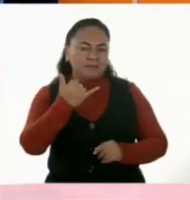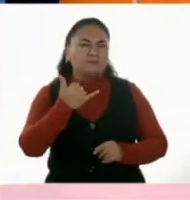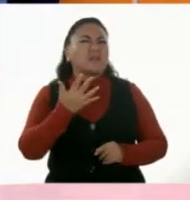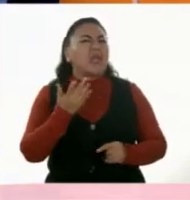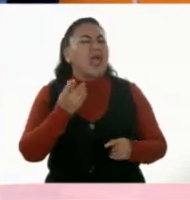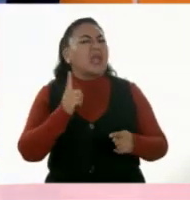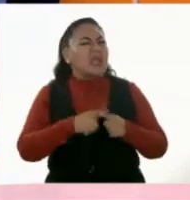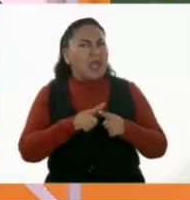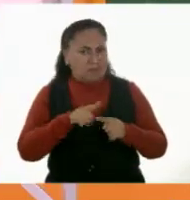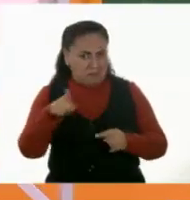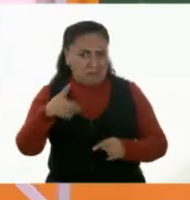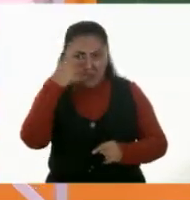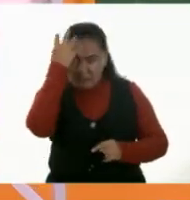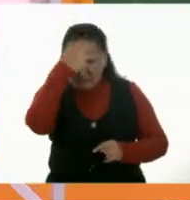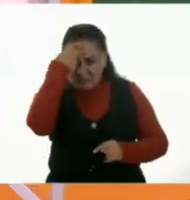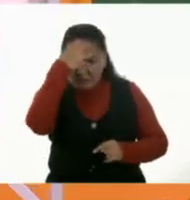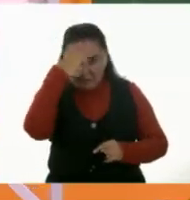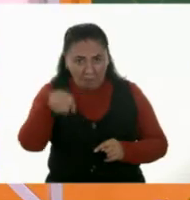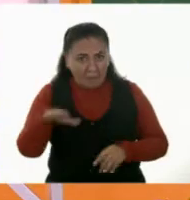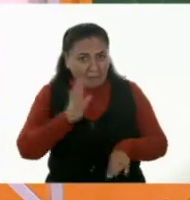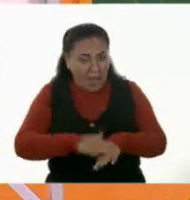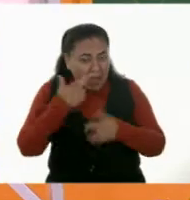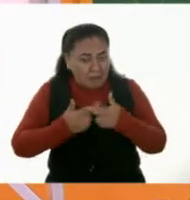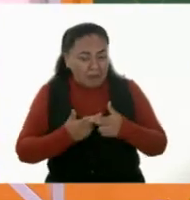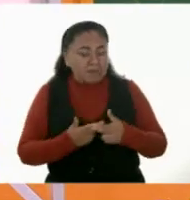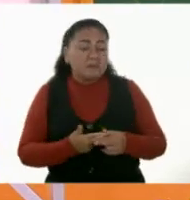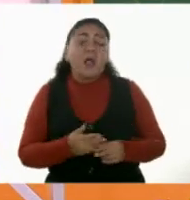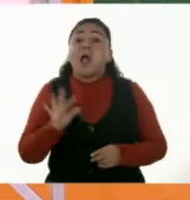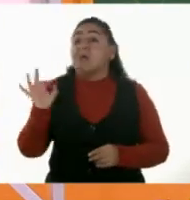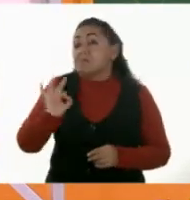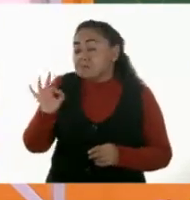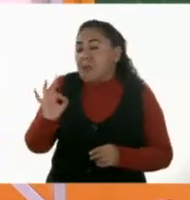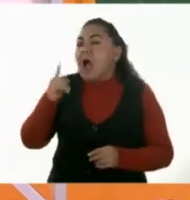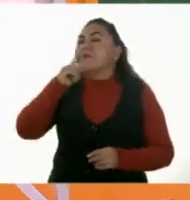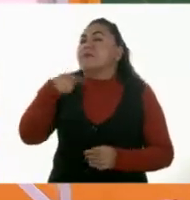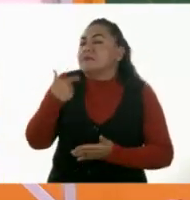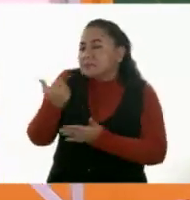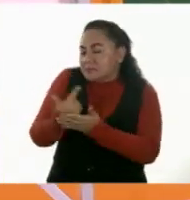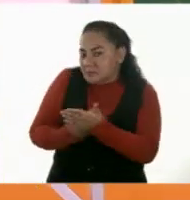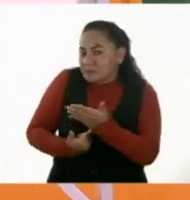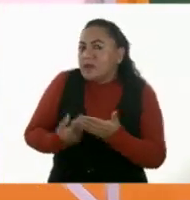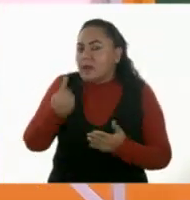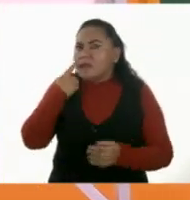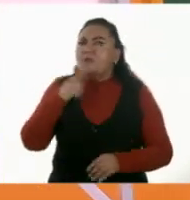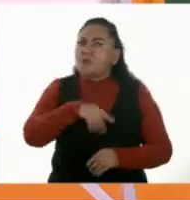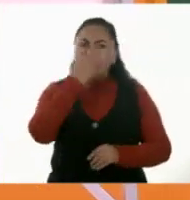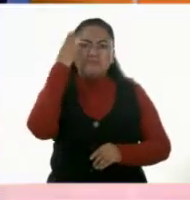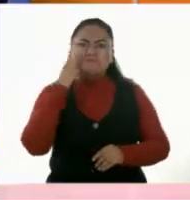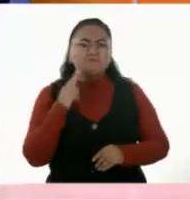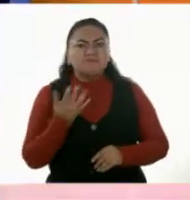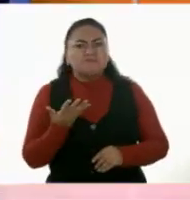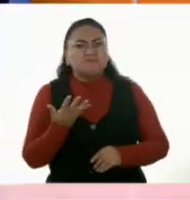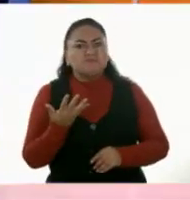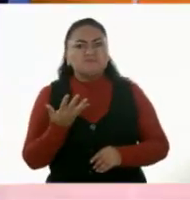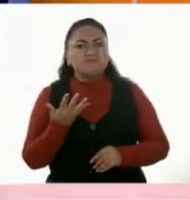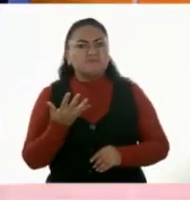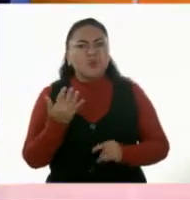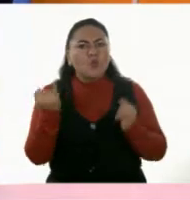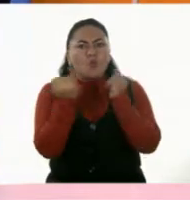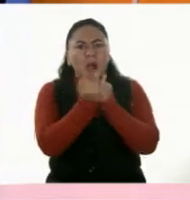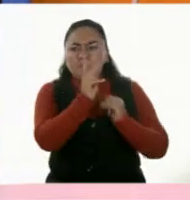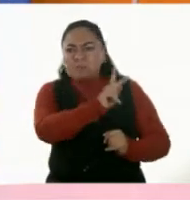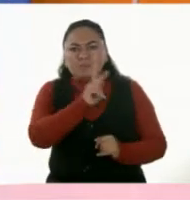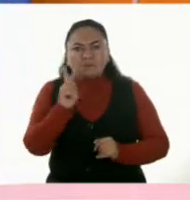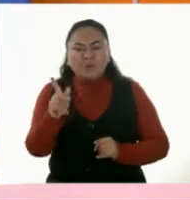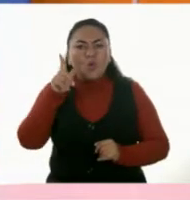Cecilia entonces quien tenga más fichas? Puede ser. Vamos a comprobarlo contando. Porque Norma no tiene más. No. menos tiene